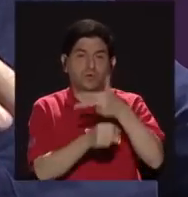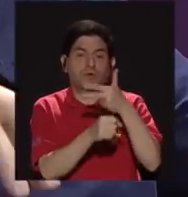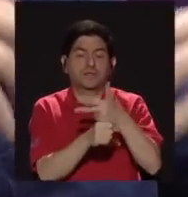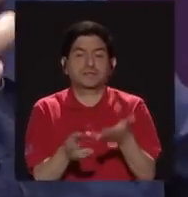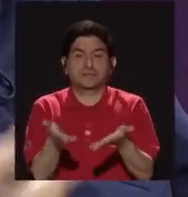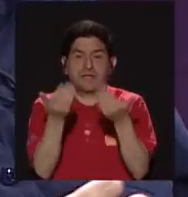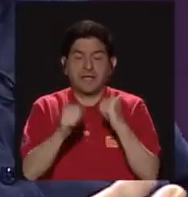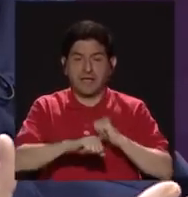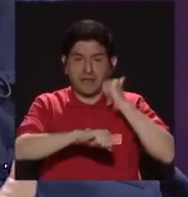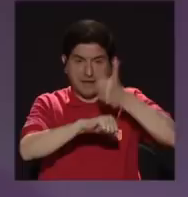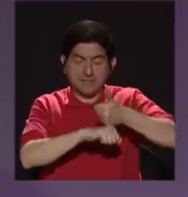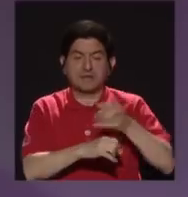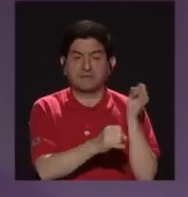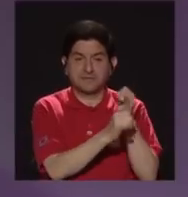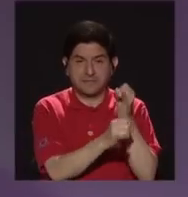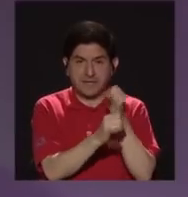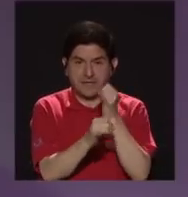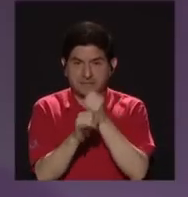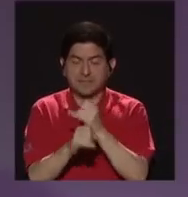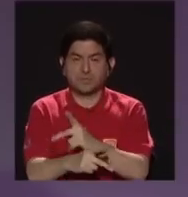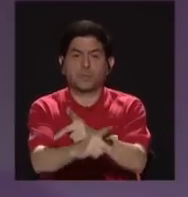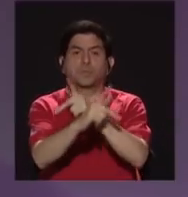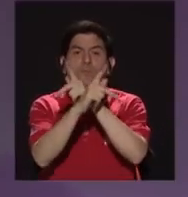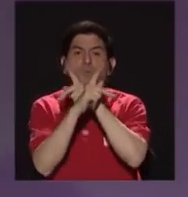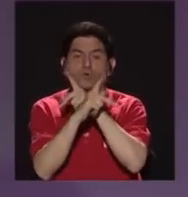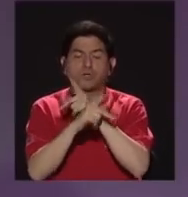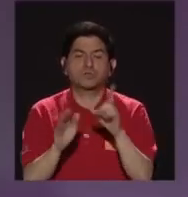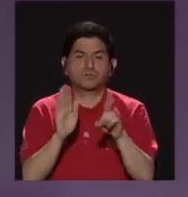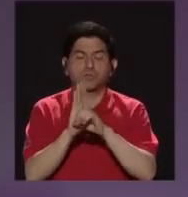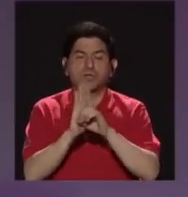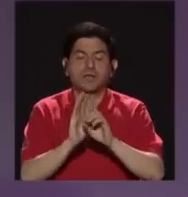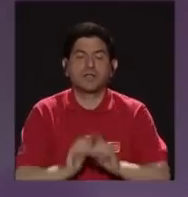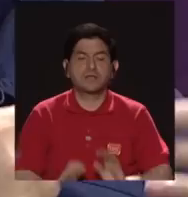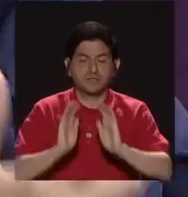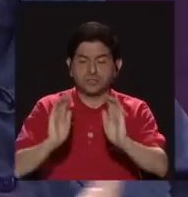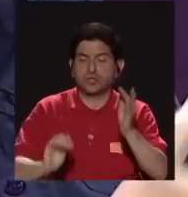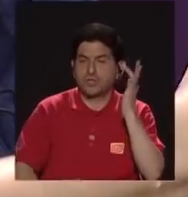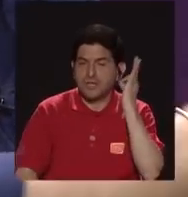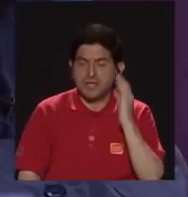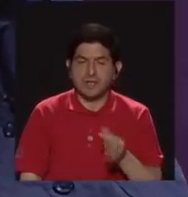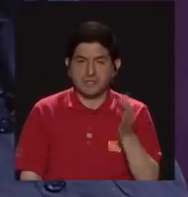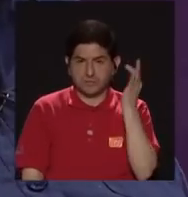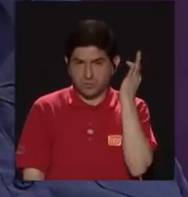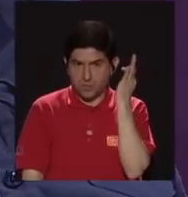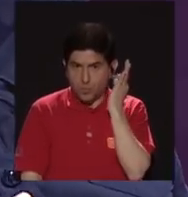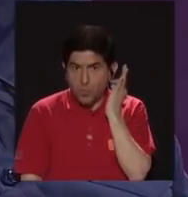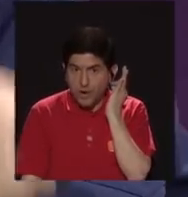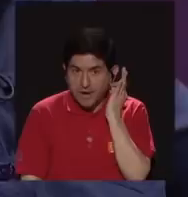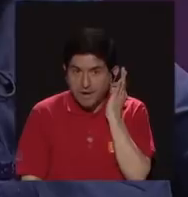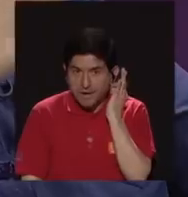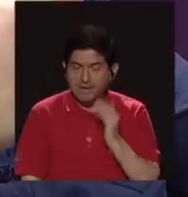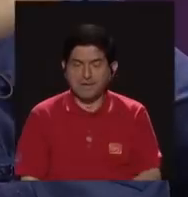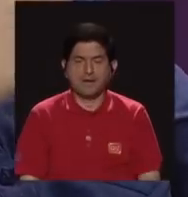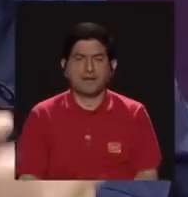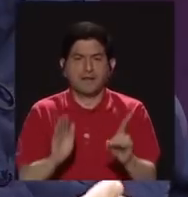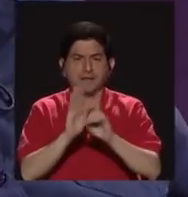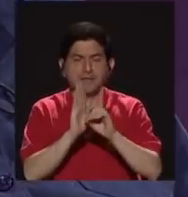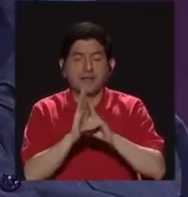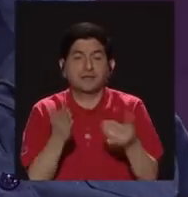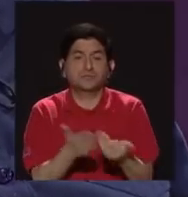querer crear estas instituciones para proteger los derechos de las niñas, de las mujeres, los derechos